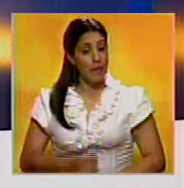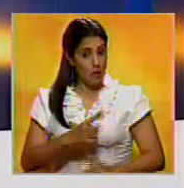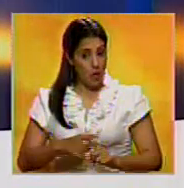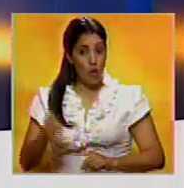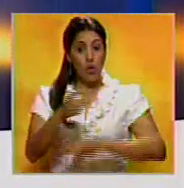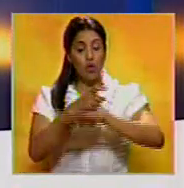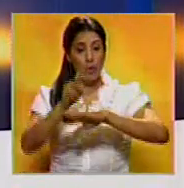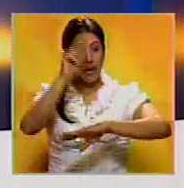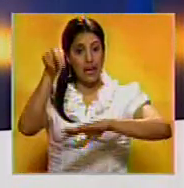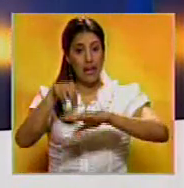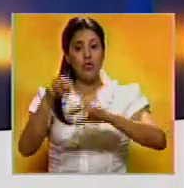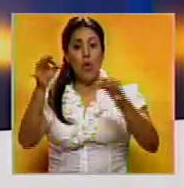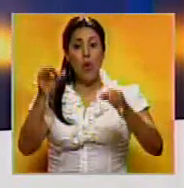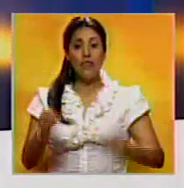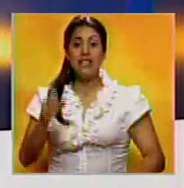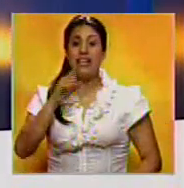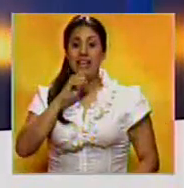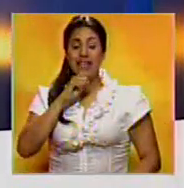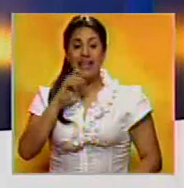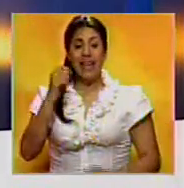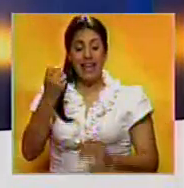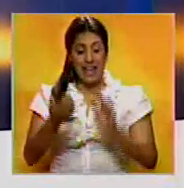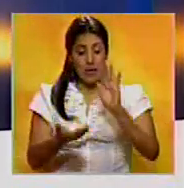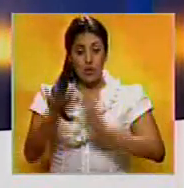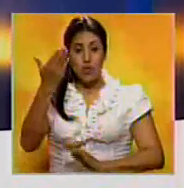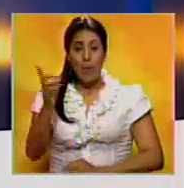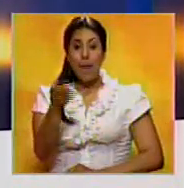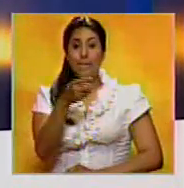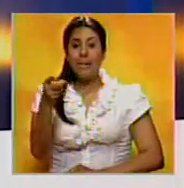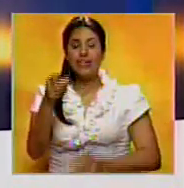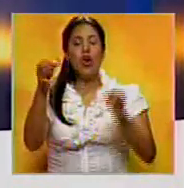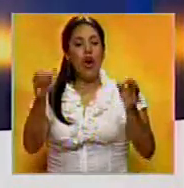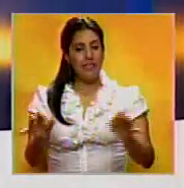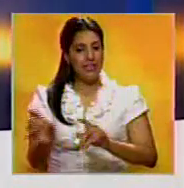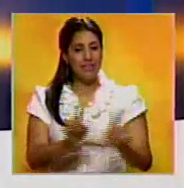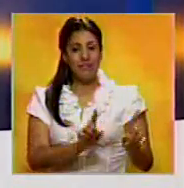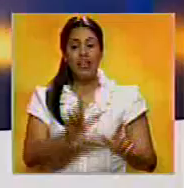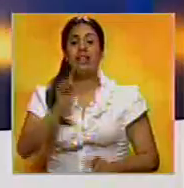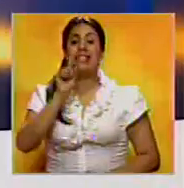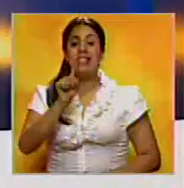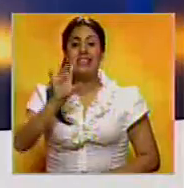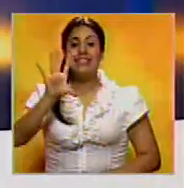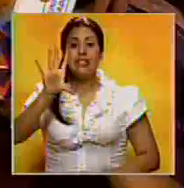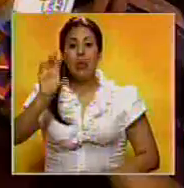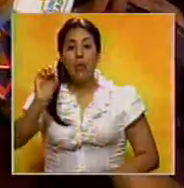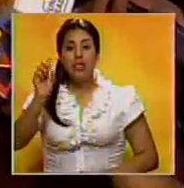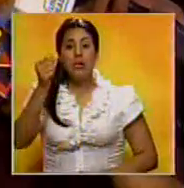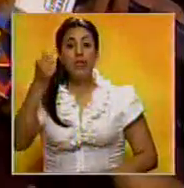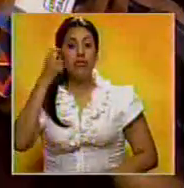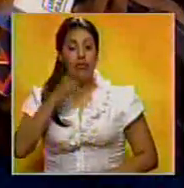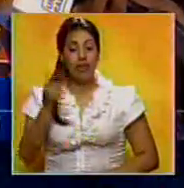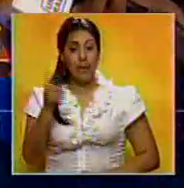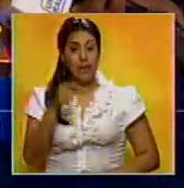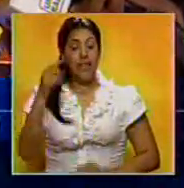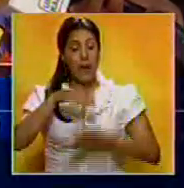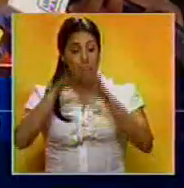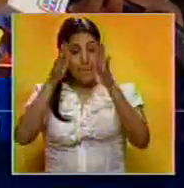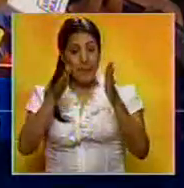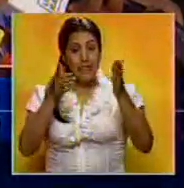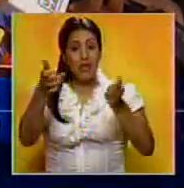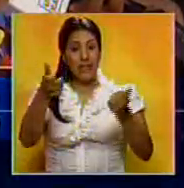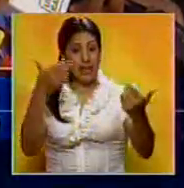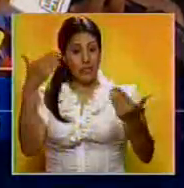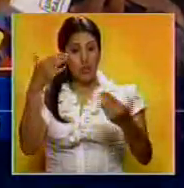El gobierno nacional confirmó que la tarifa de transporte urbano fue ajustada a 150 bolívares. El ministro de Transporte, Ricardo